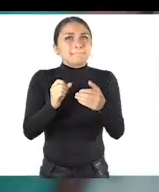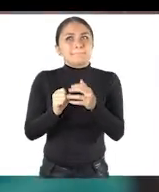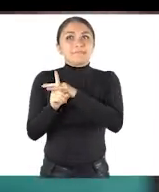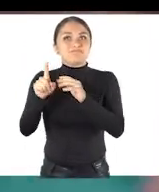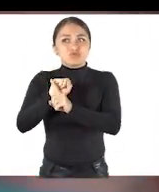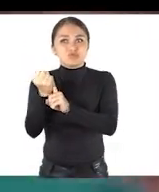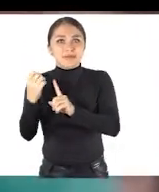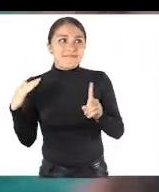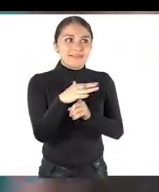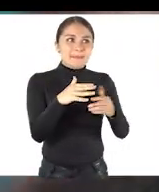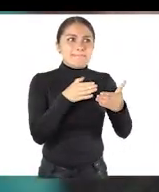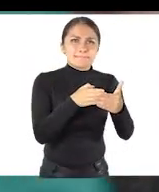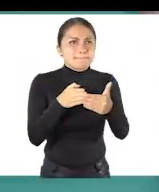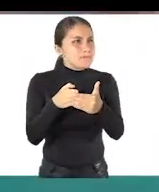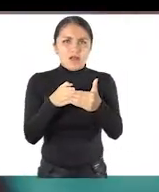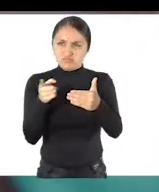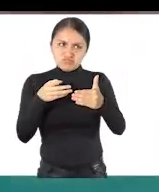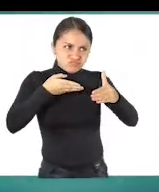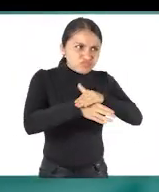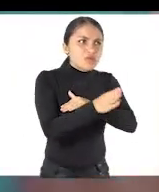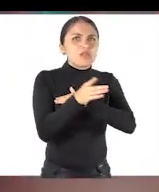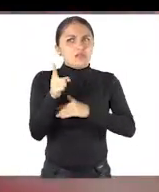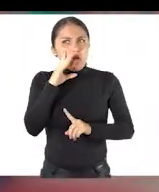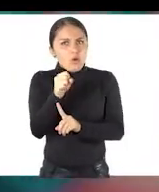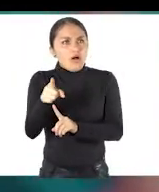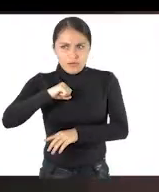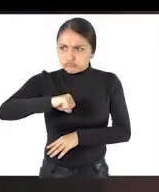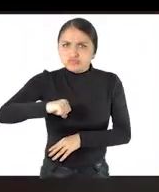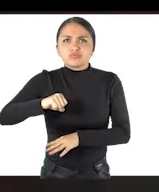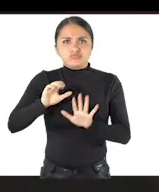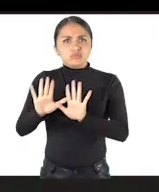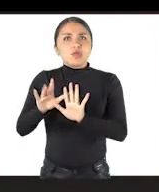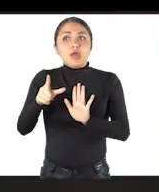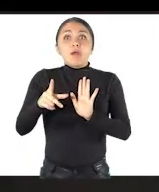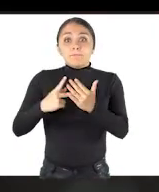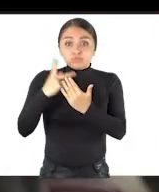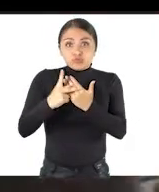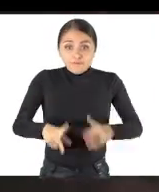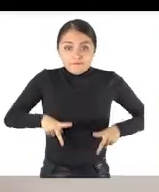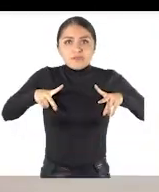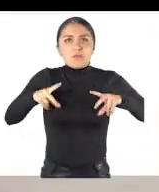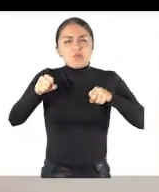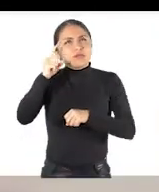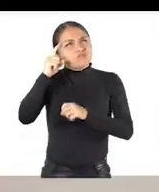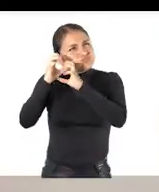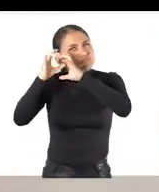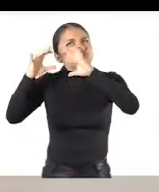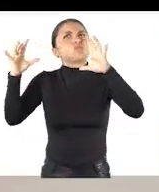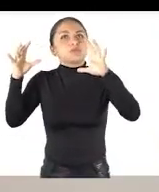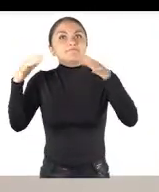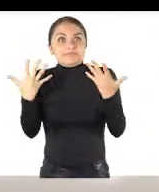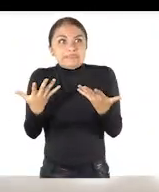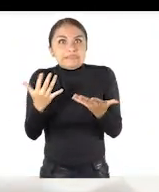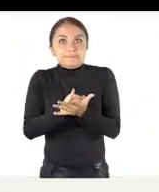venzan esas barreras que se han establecido socialmente y se den cuenta de que ellas tienen derechos, de que su proyecto de vida puede ir un poco